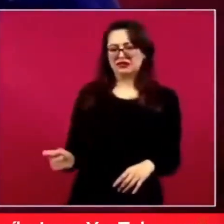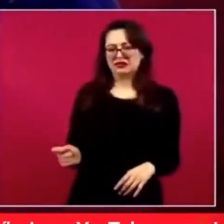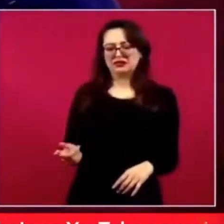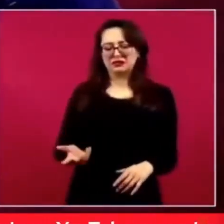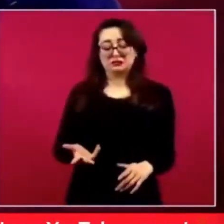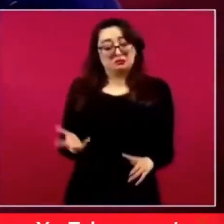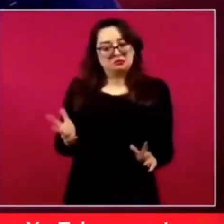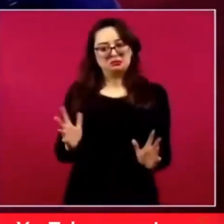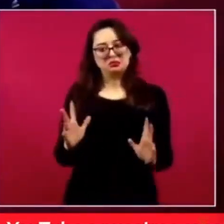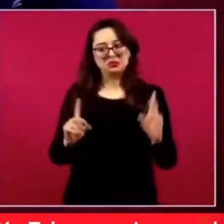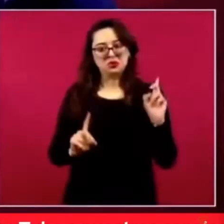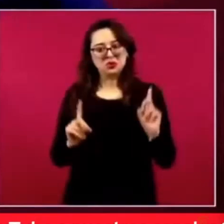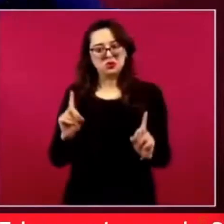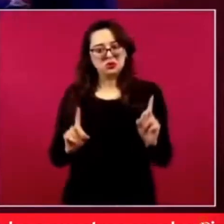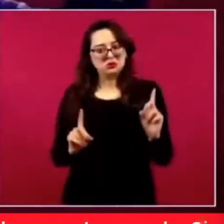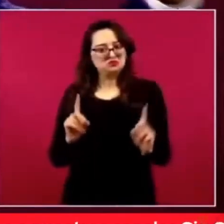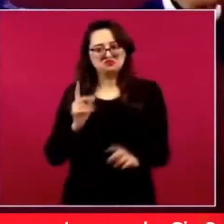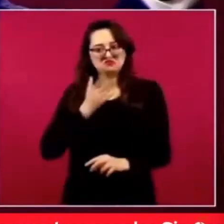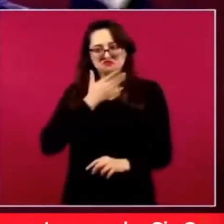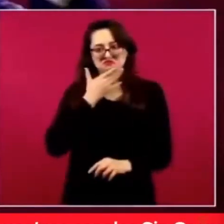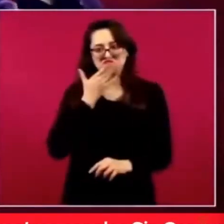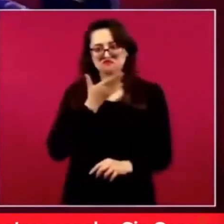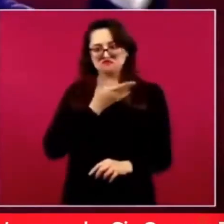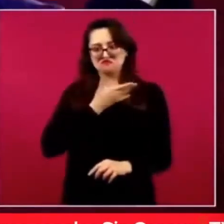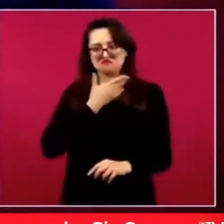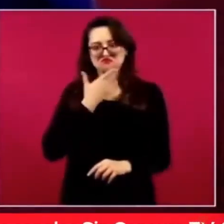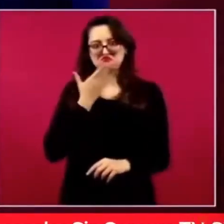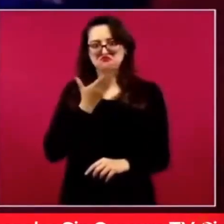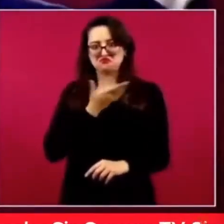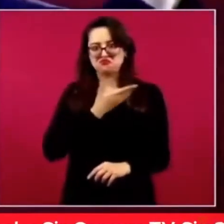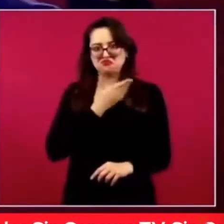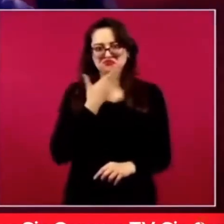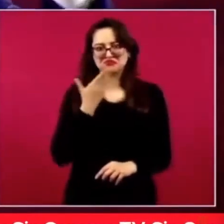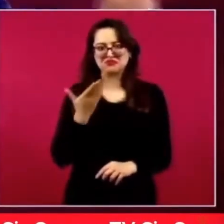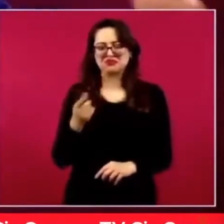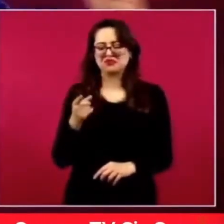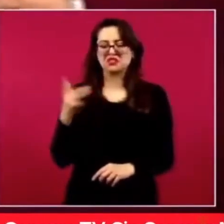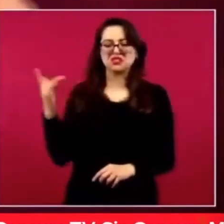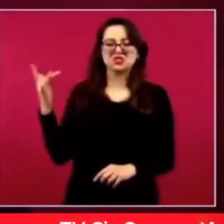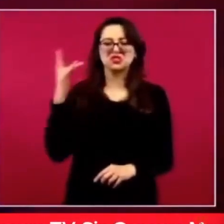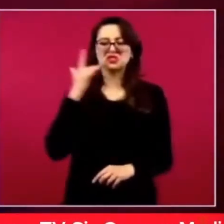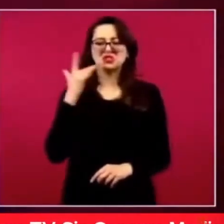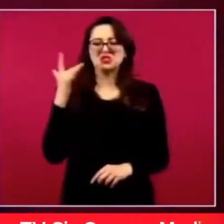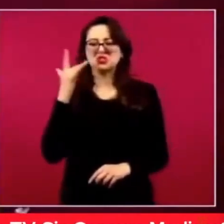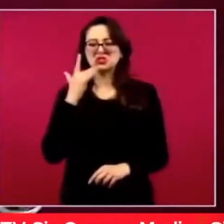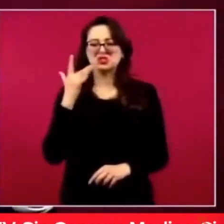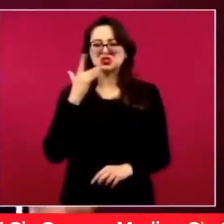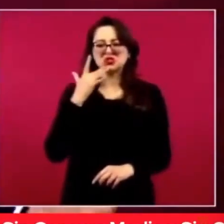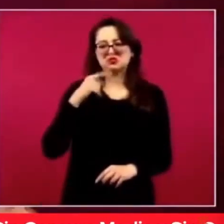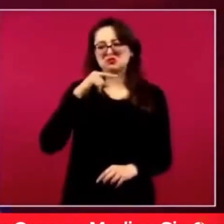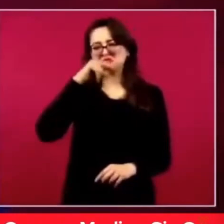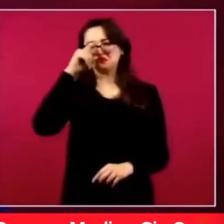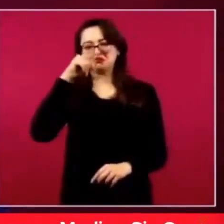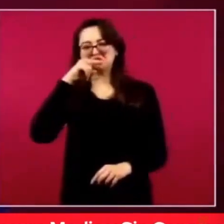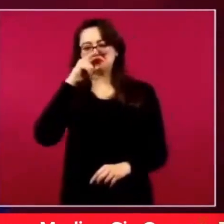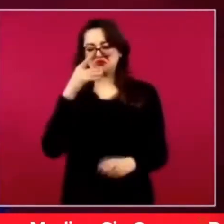Este, con una prepotencia penosa, pues,